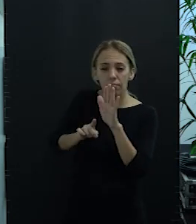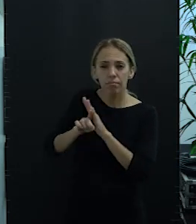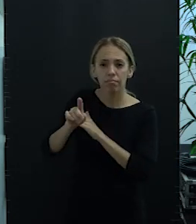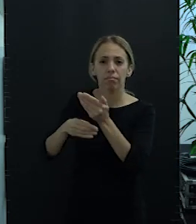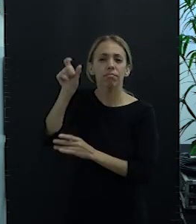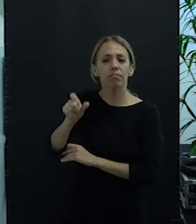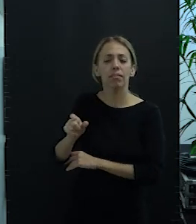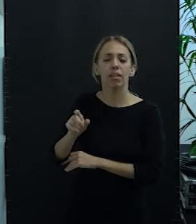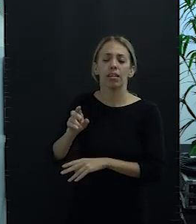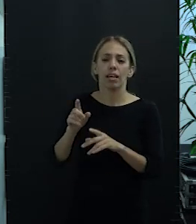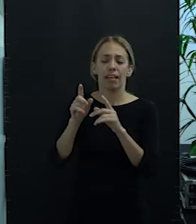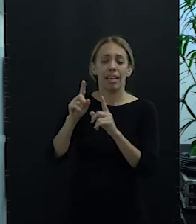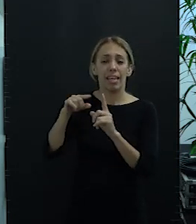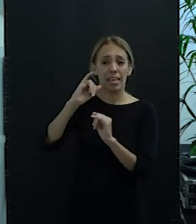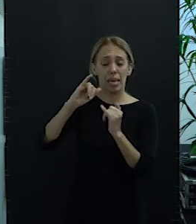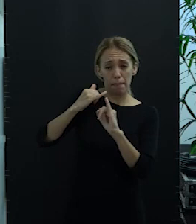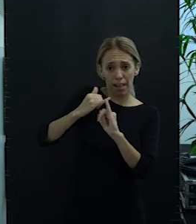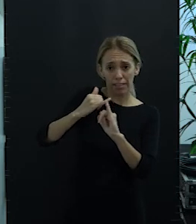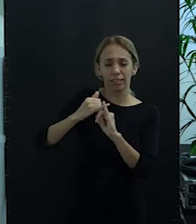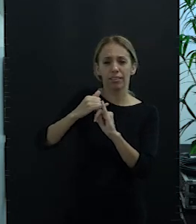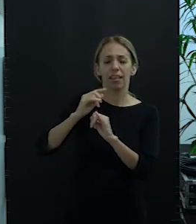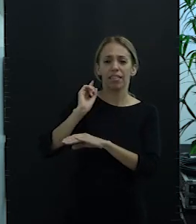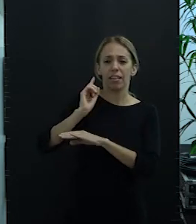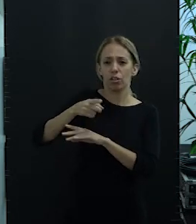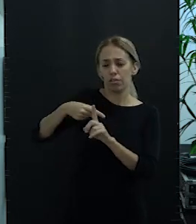directora de I+, D+, I y formación de E-Cansa.